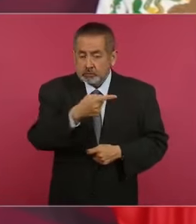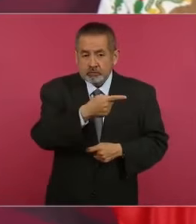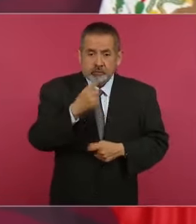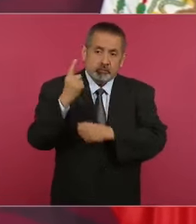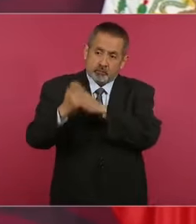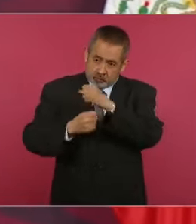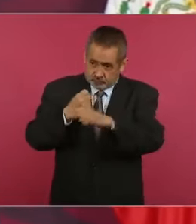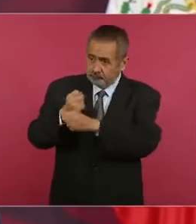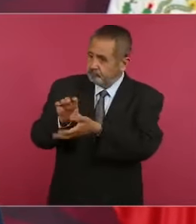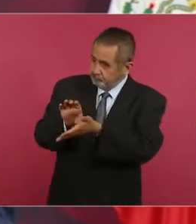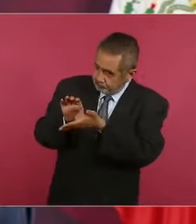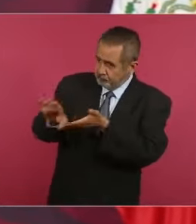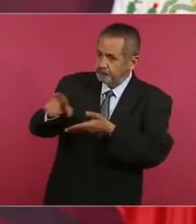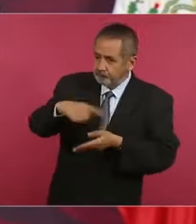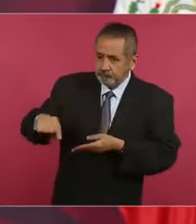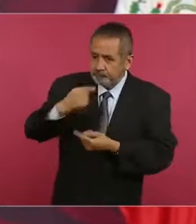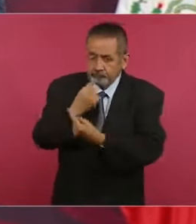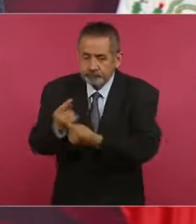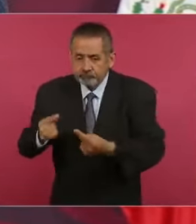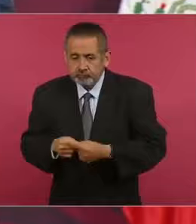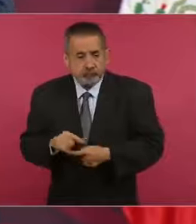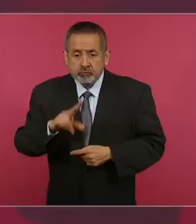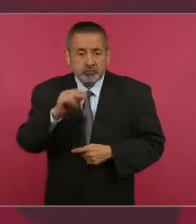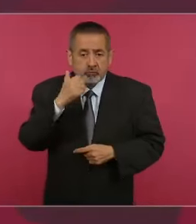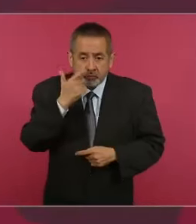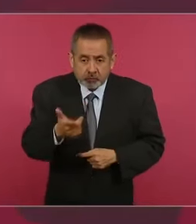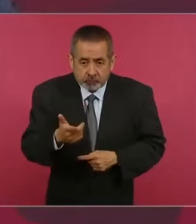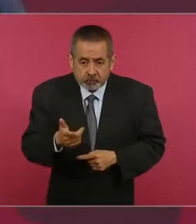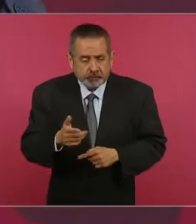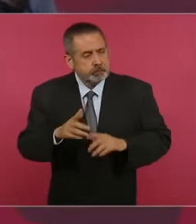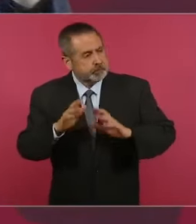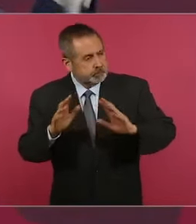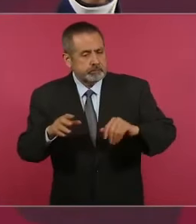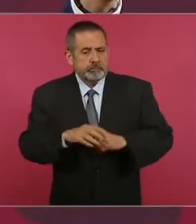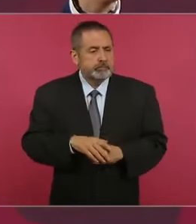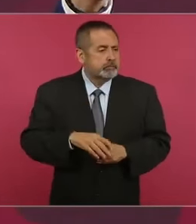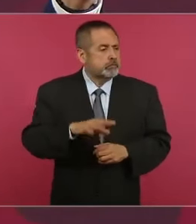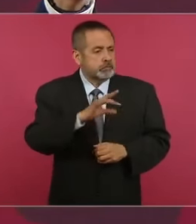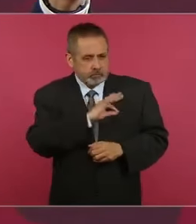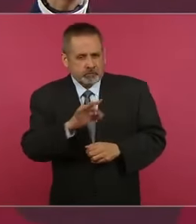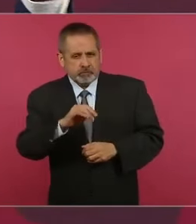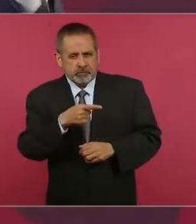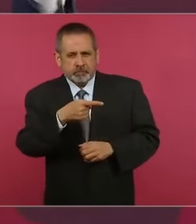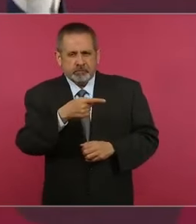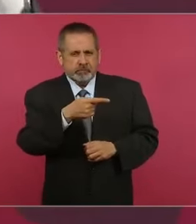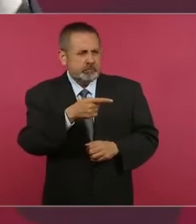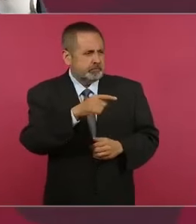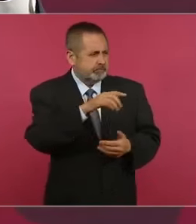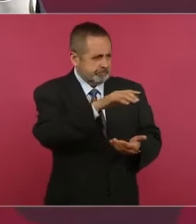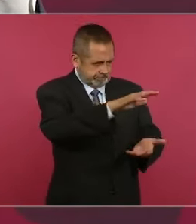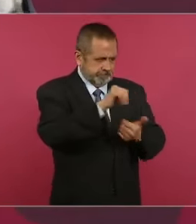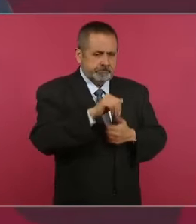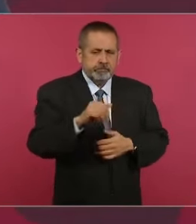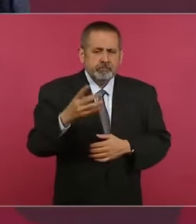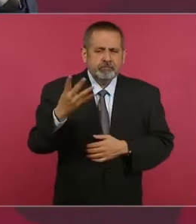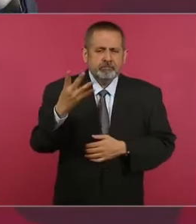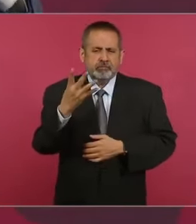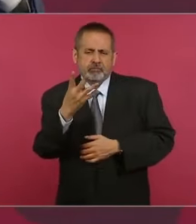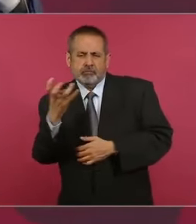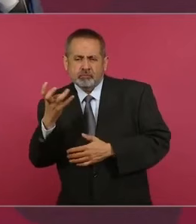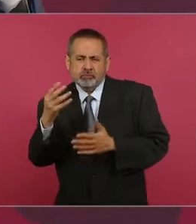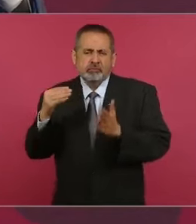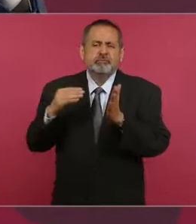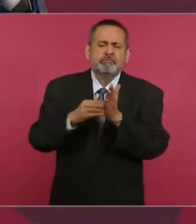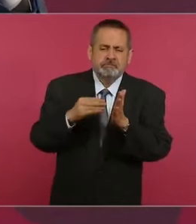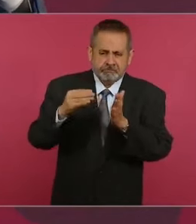que se entreguen 400 millones, son 15 mil,